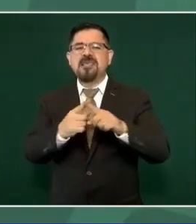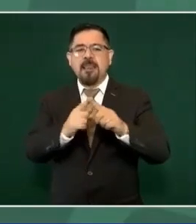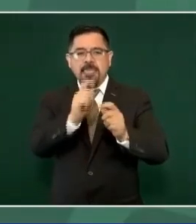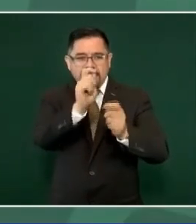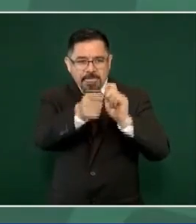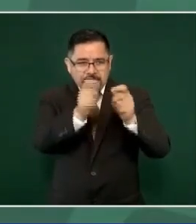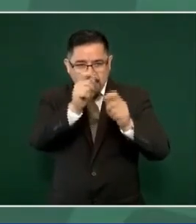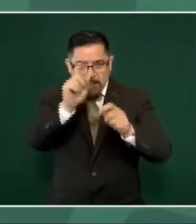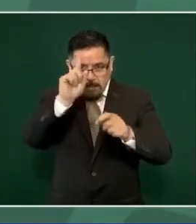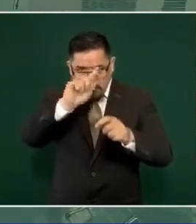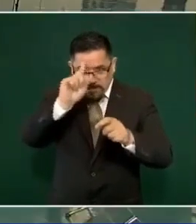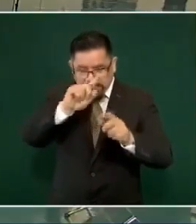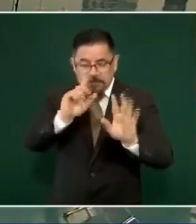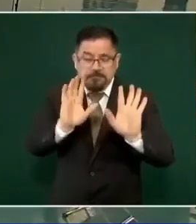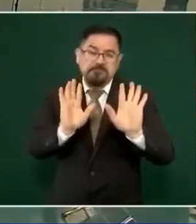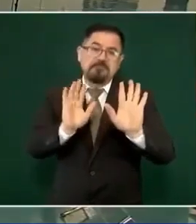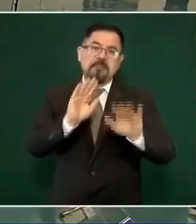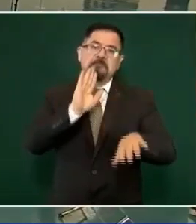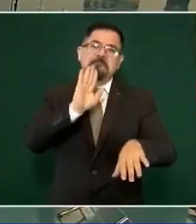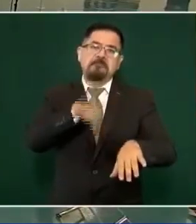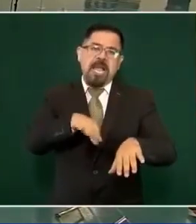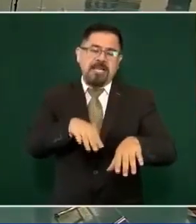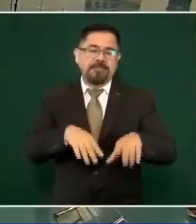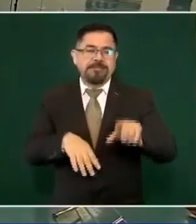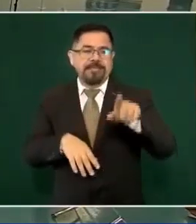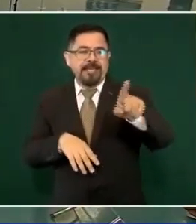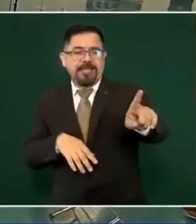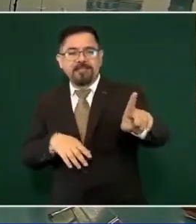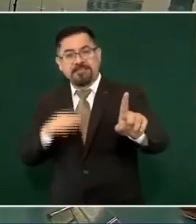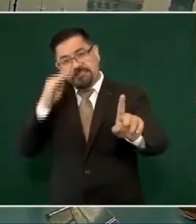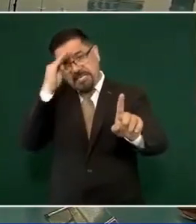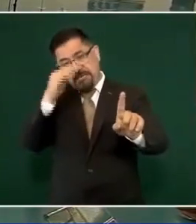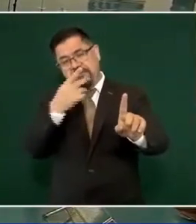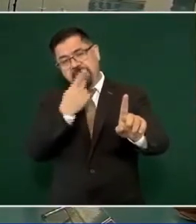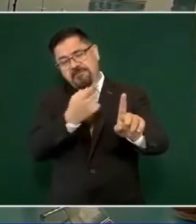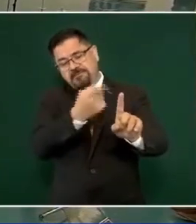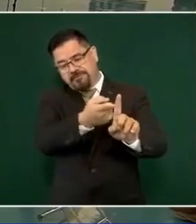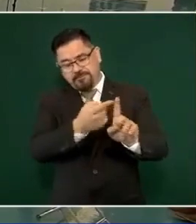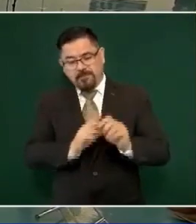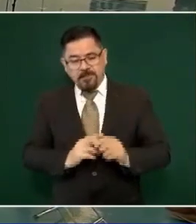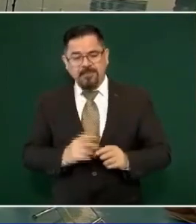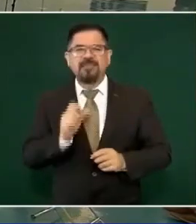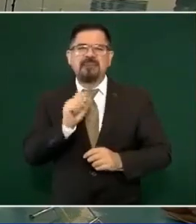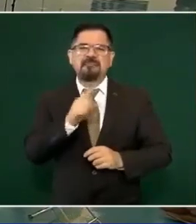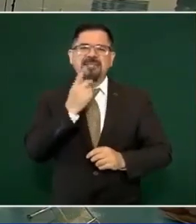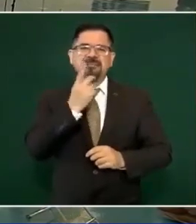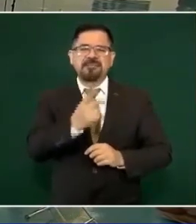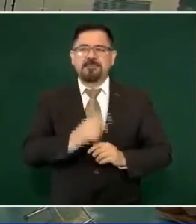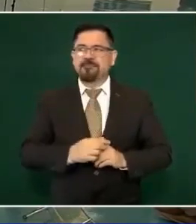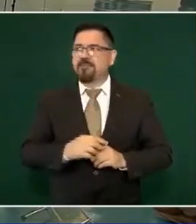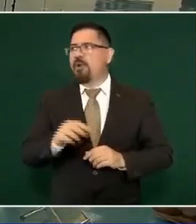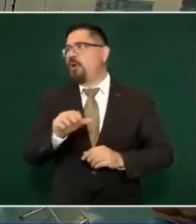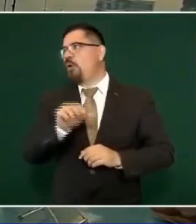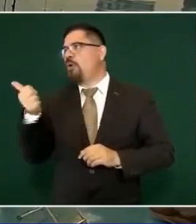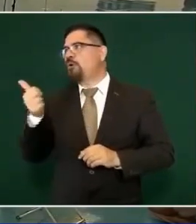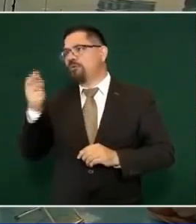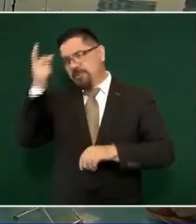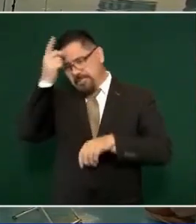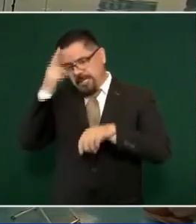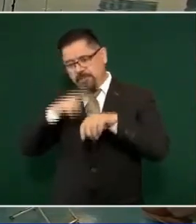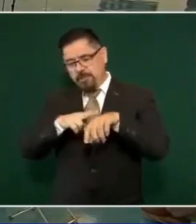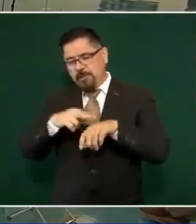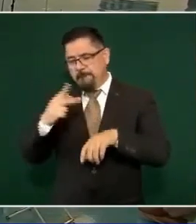Este señor, y creo que también el anterior director de Pemex,